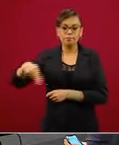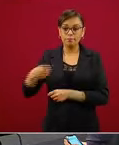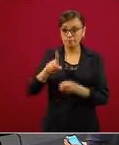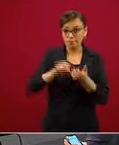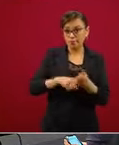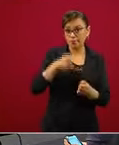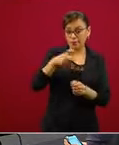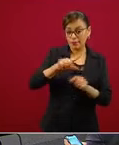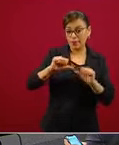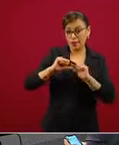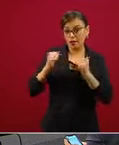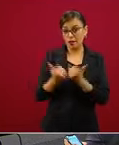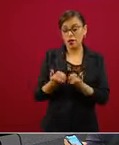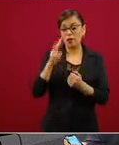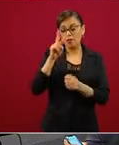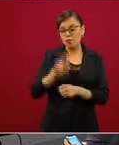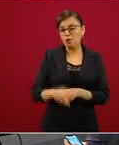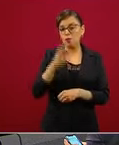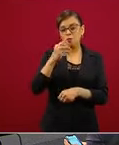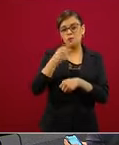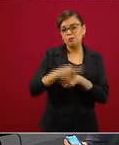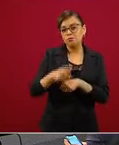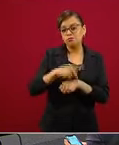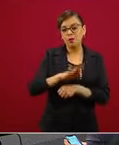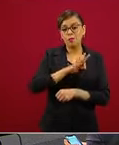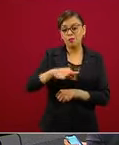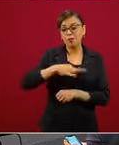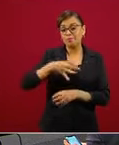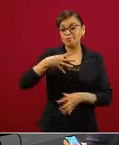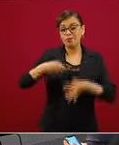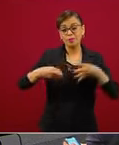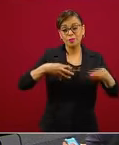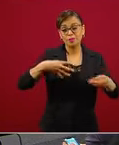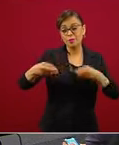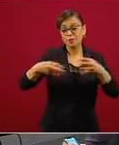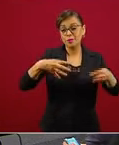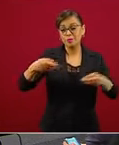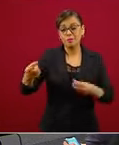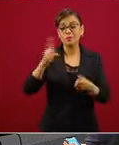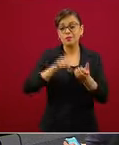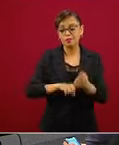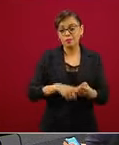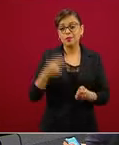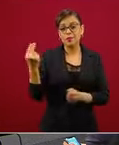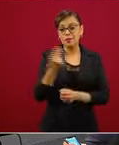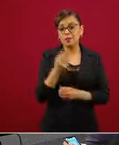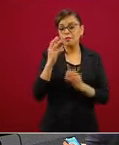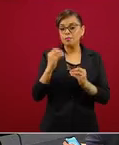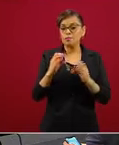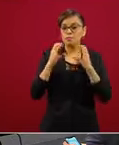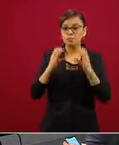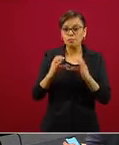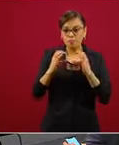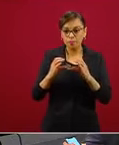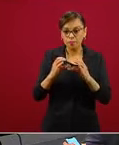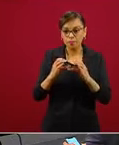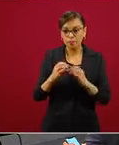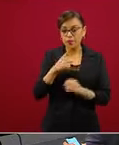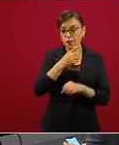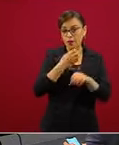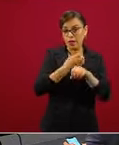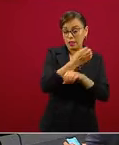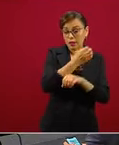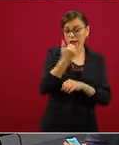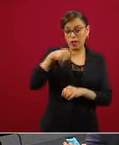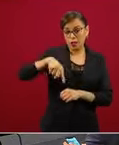riesgo de contagio que debemos de cuidar lo que corresponde a los transportes manejados por el Estado y la Ciudad de México,